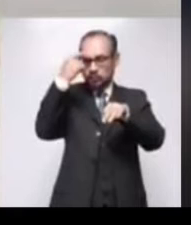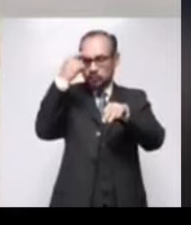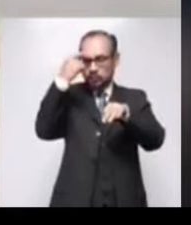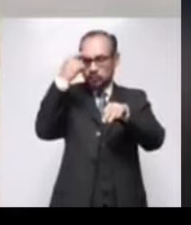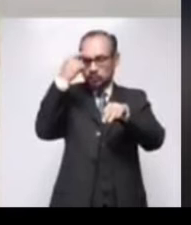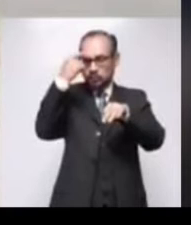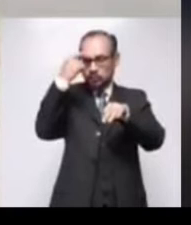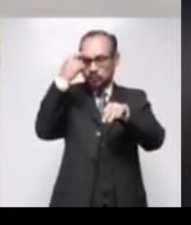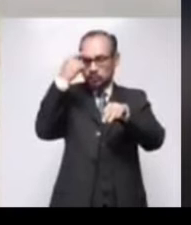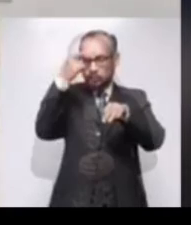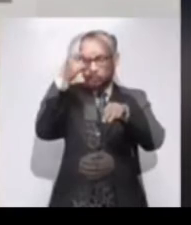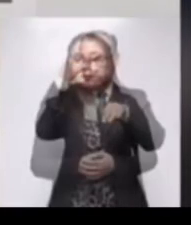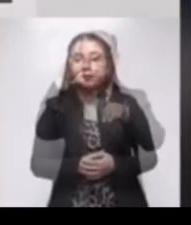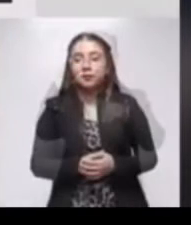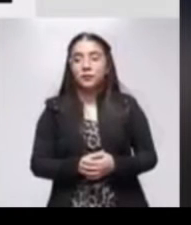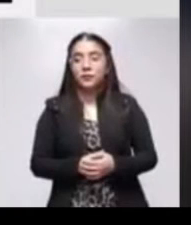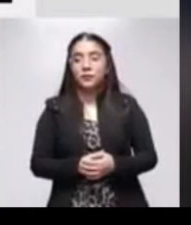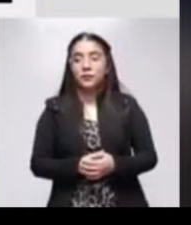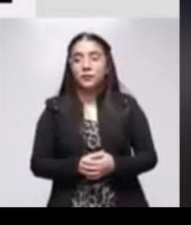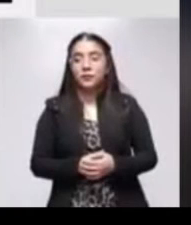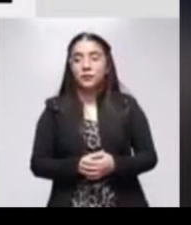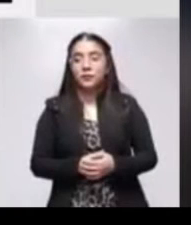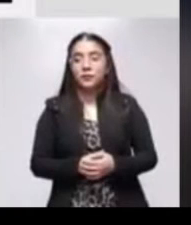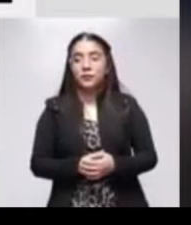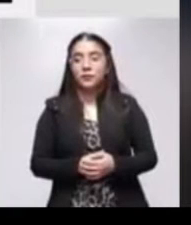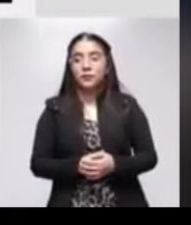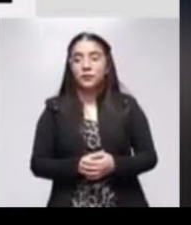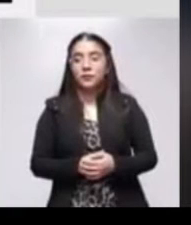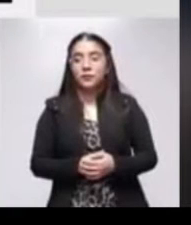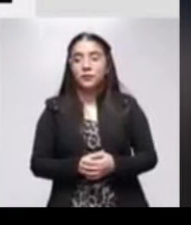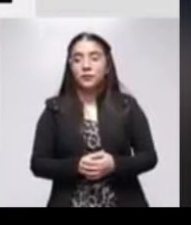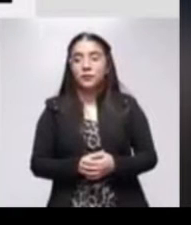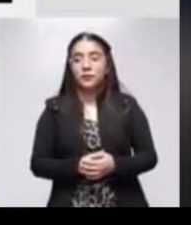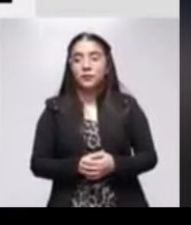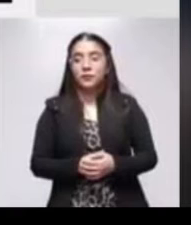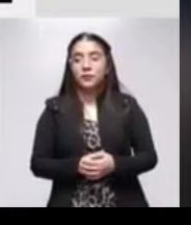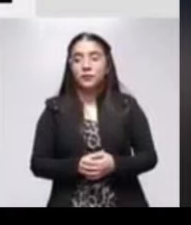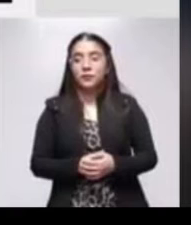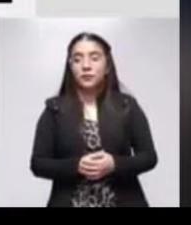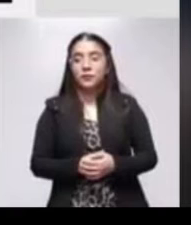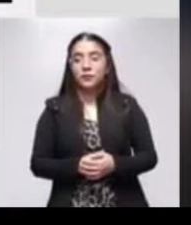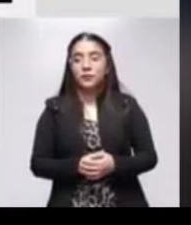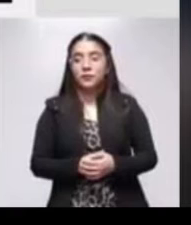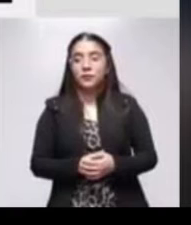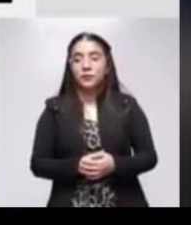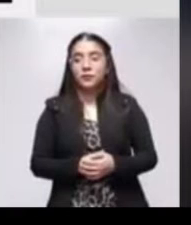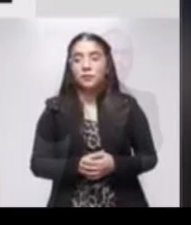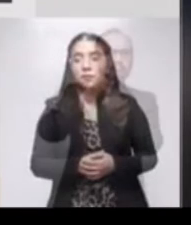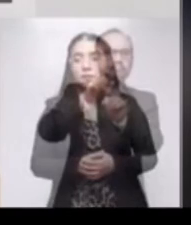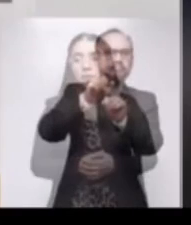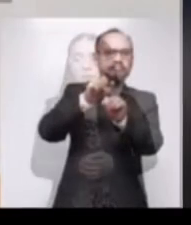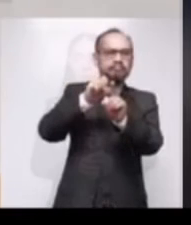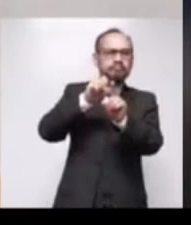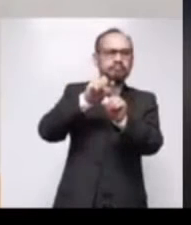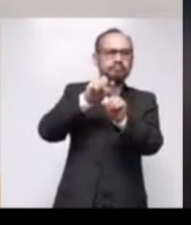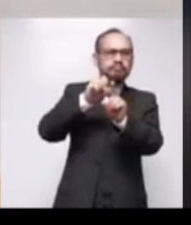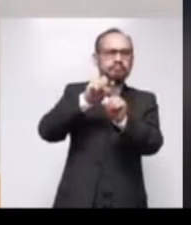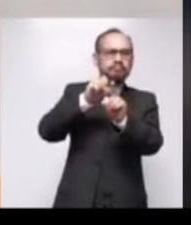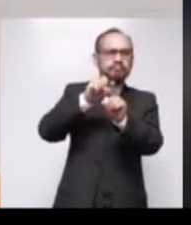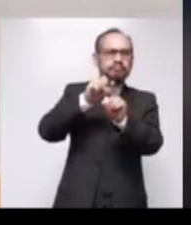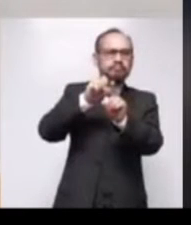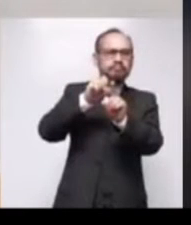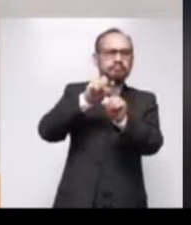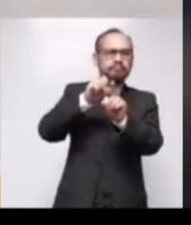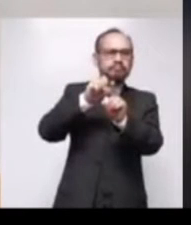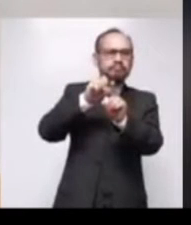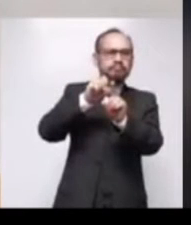desarrollo que nos recuerda la importancia del respeto mutuo. Ser incluyentes en todo, cerrar la brecha para que hombres y mujeres saquemos